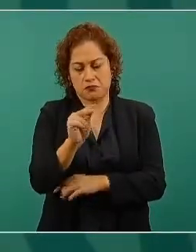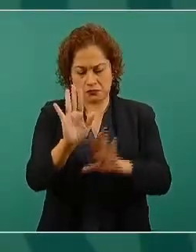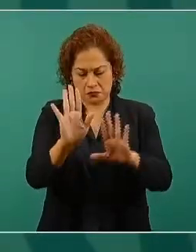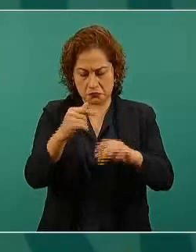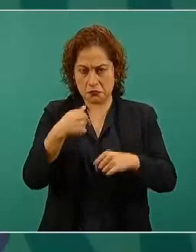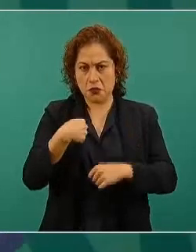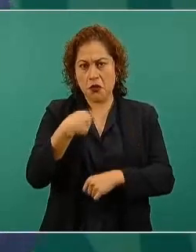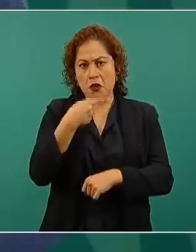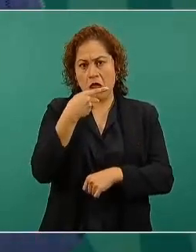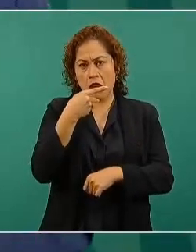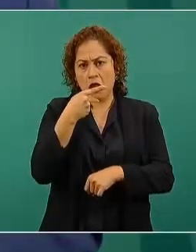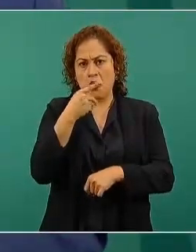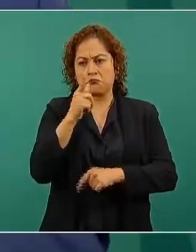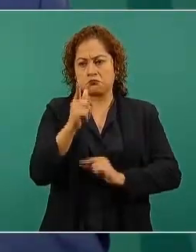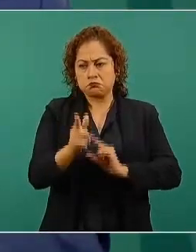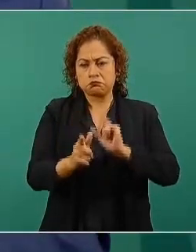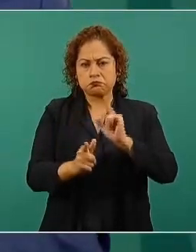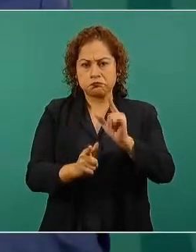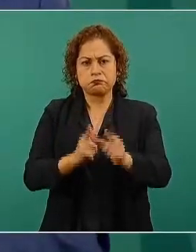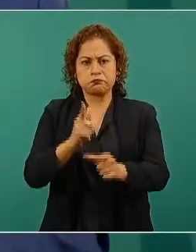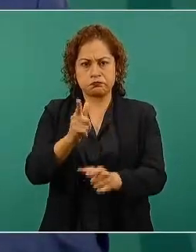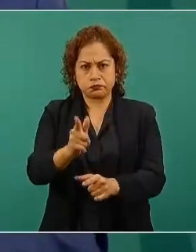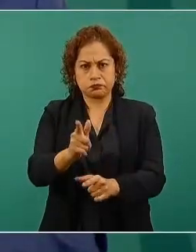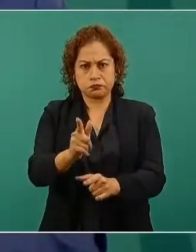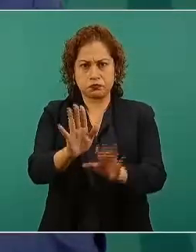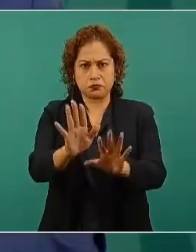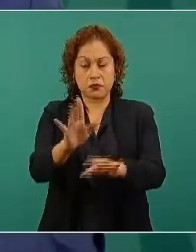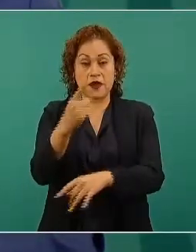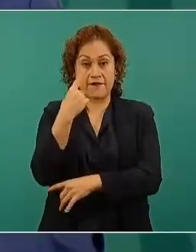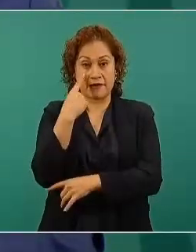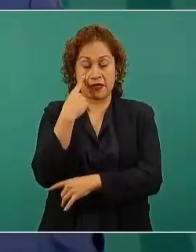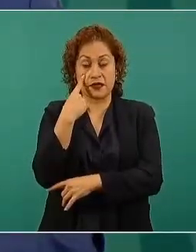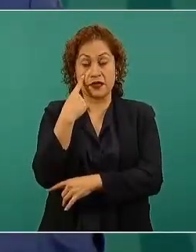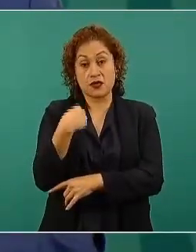quieren que les diga en lo que tardo parado en un solo pie